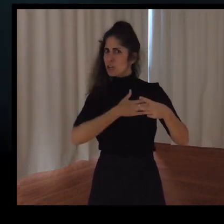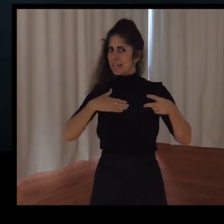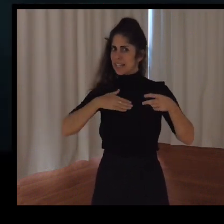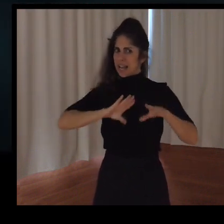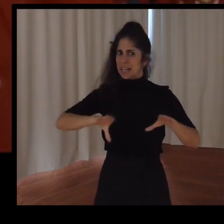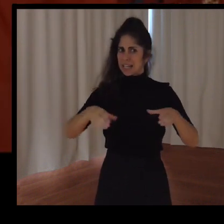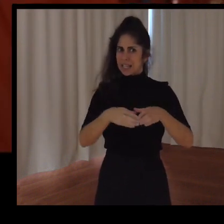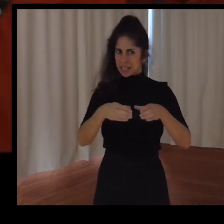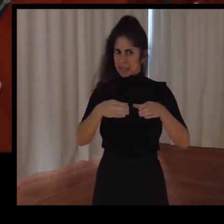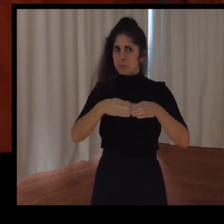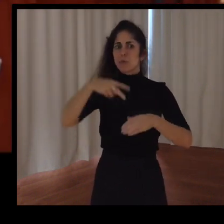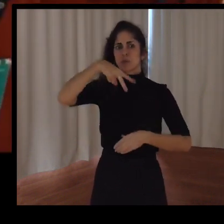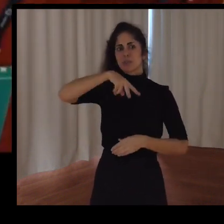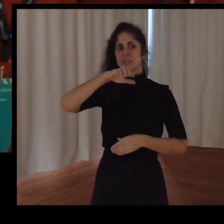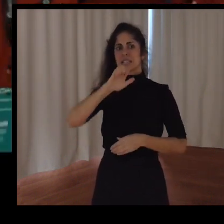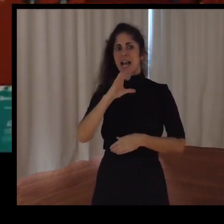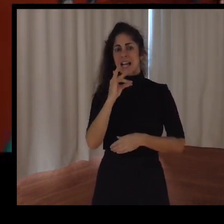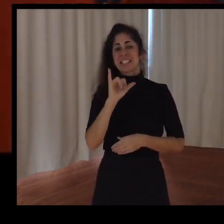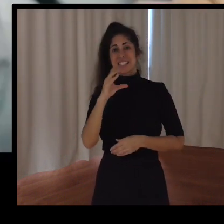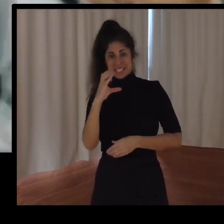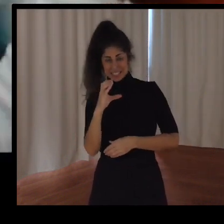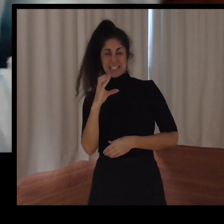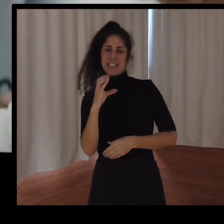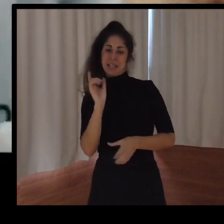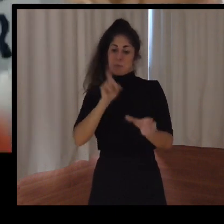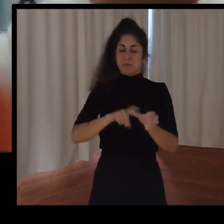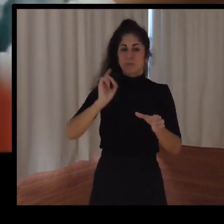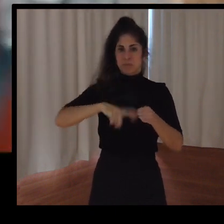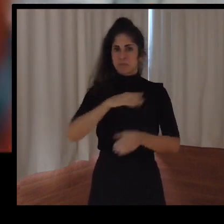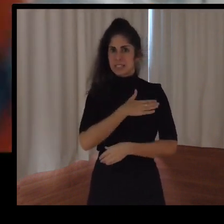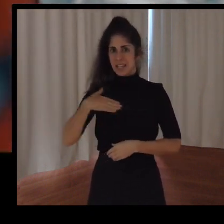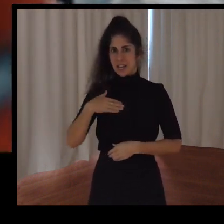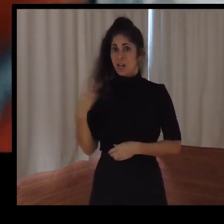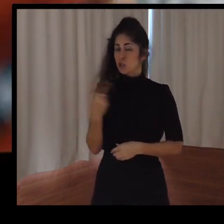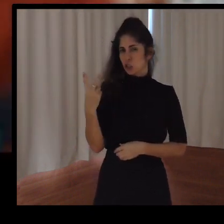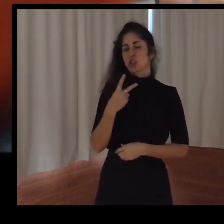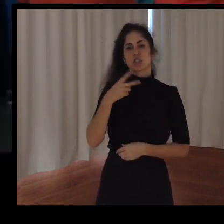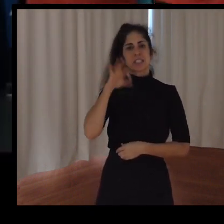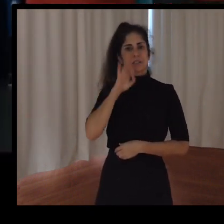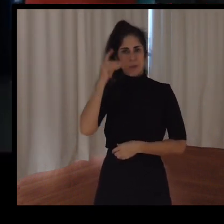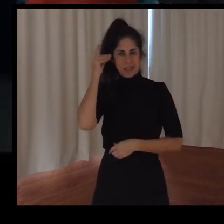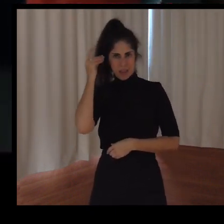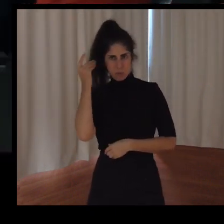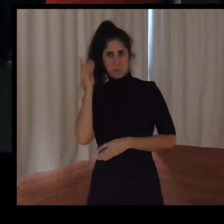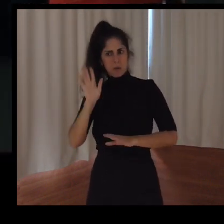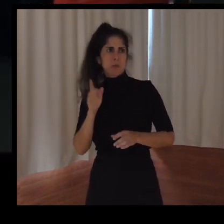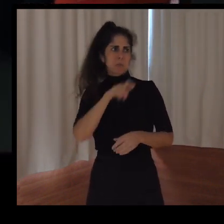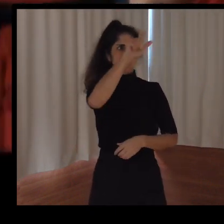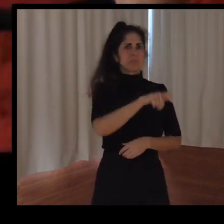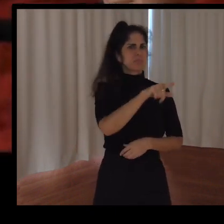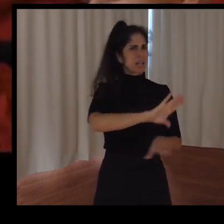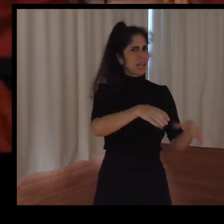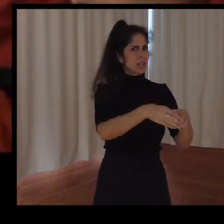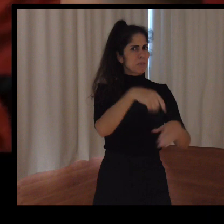tan particulares, los dos tienen síndrome de Down, inspiraron al presidente a crear un equipo que fuera